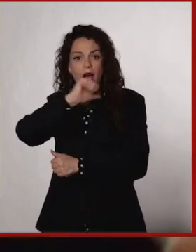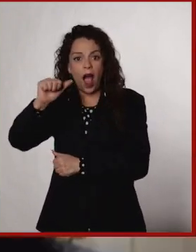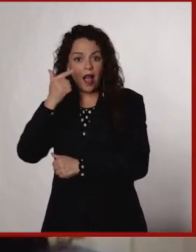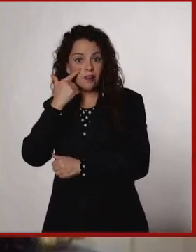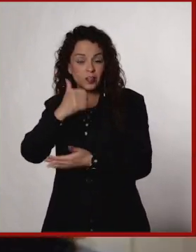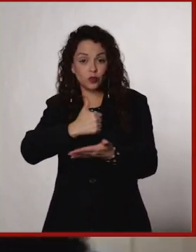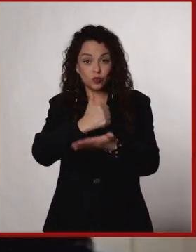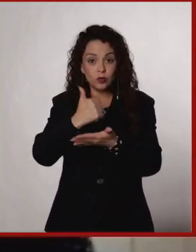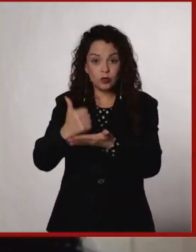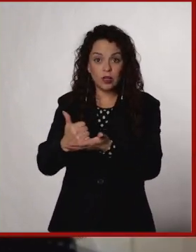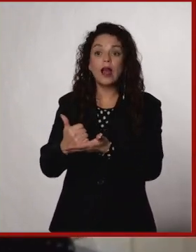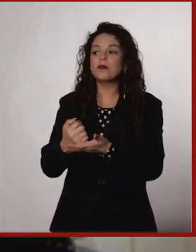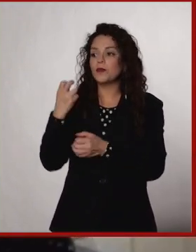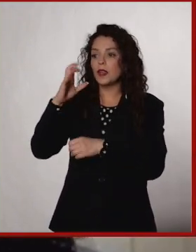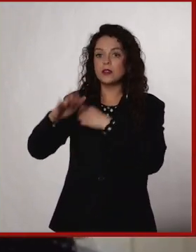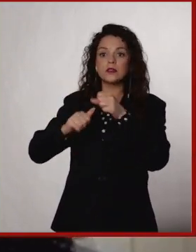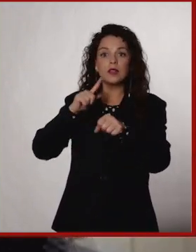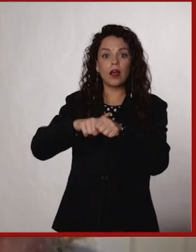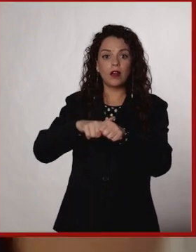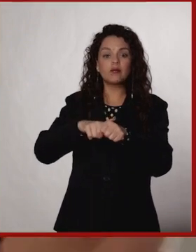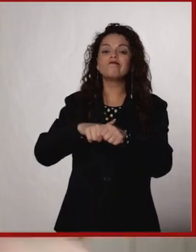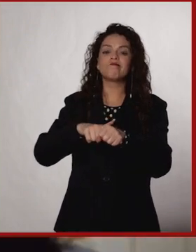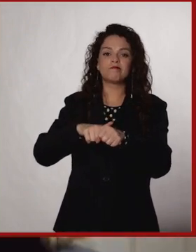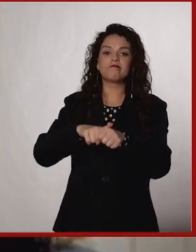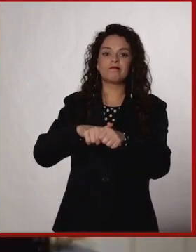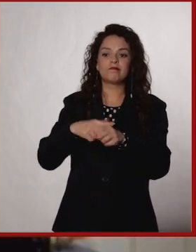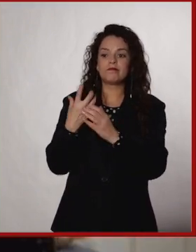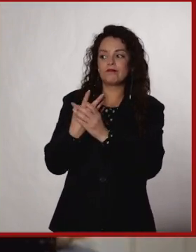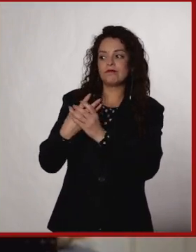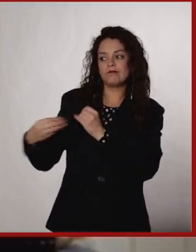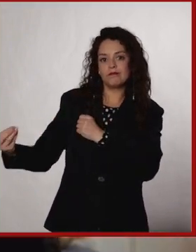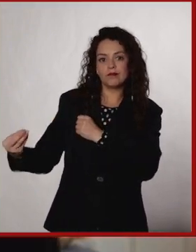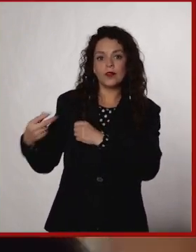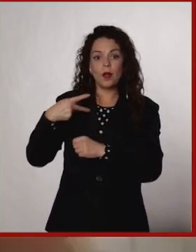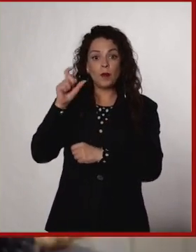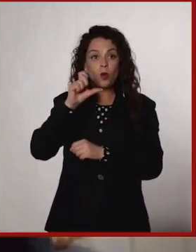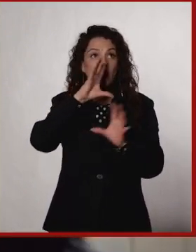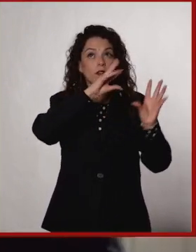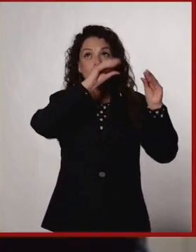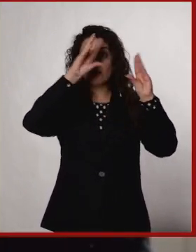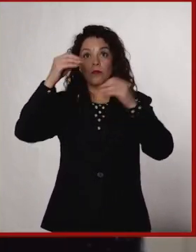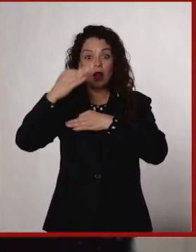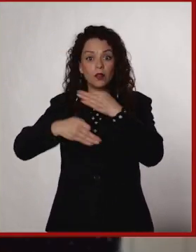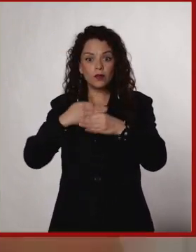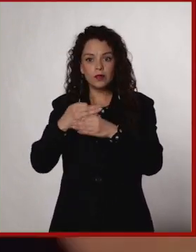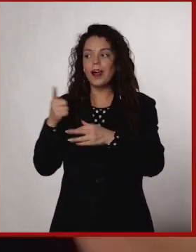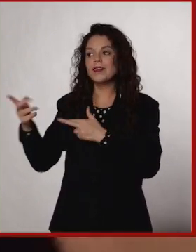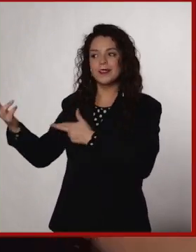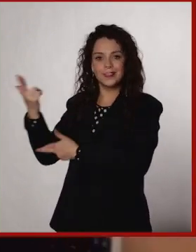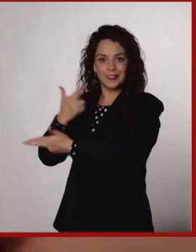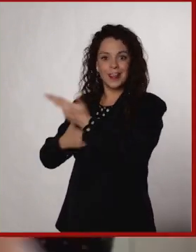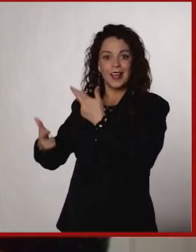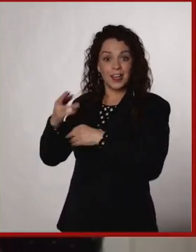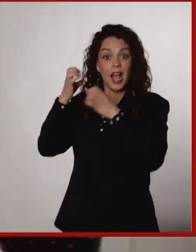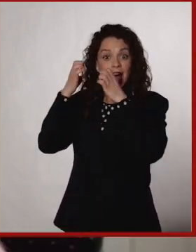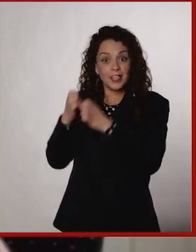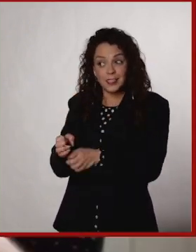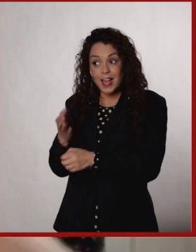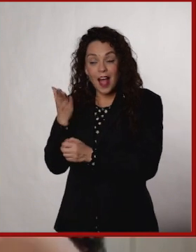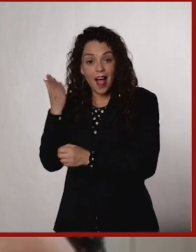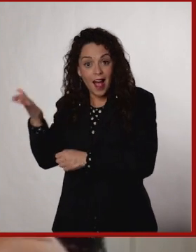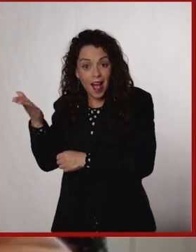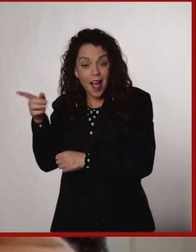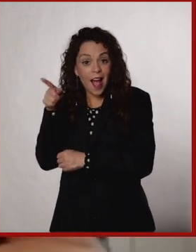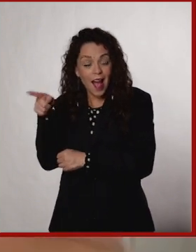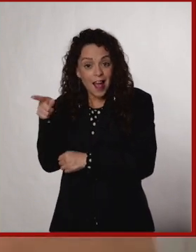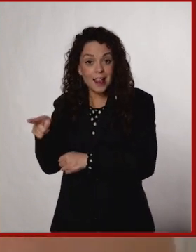margen a todas esas especies. Pero si apagamos todo, regresan. Claro. Y están ahí y